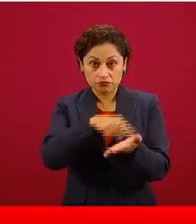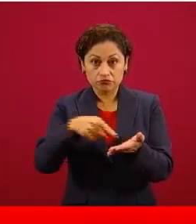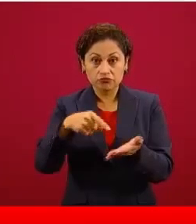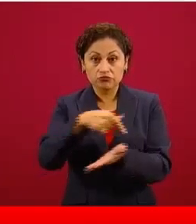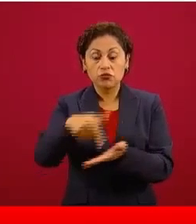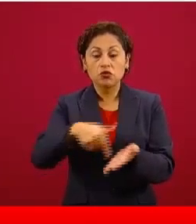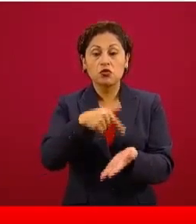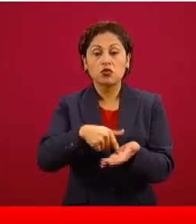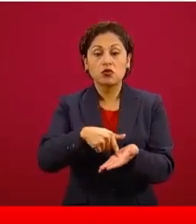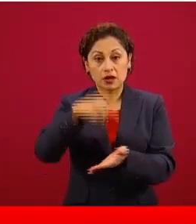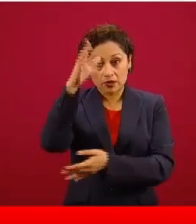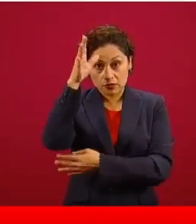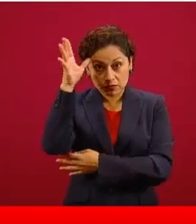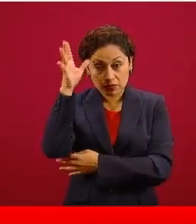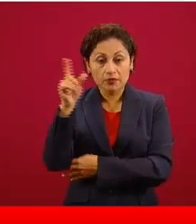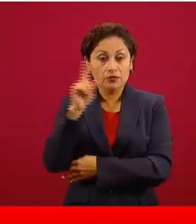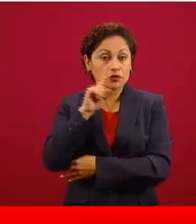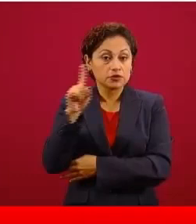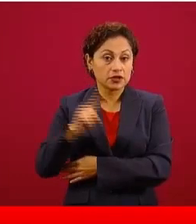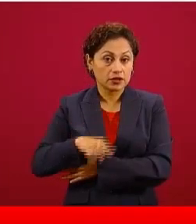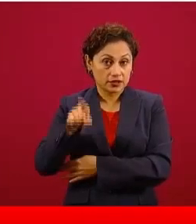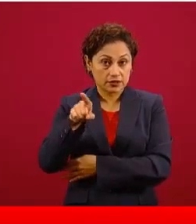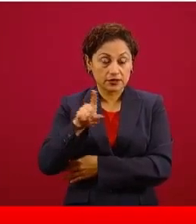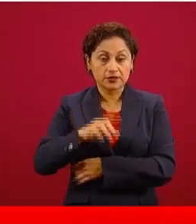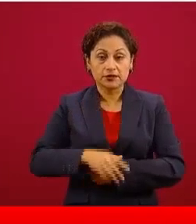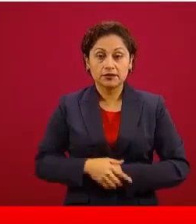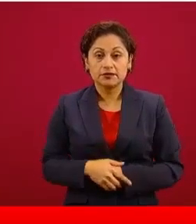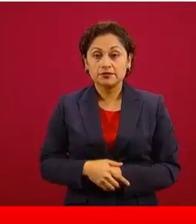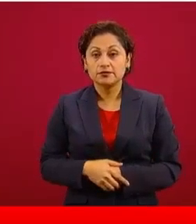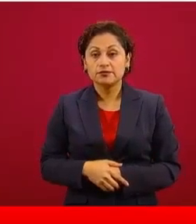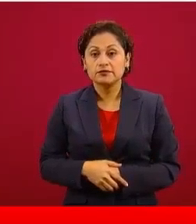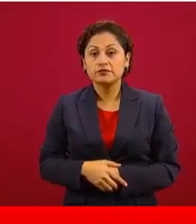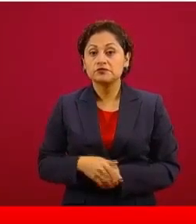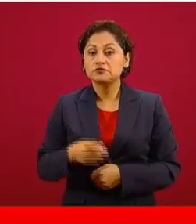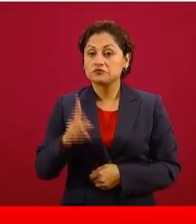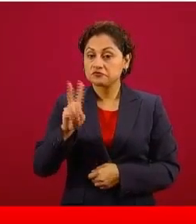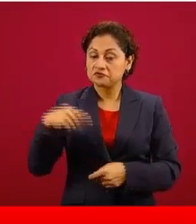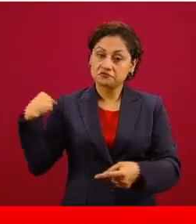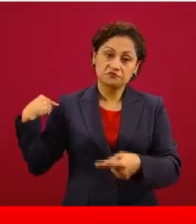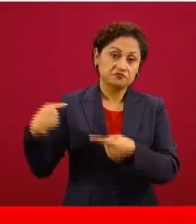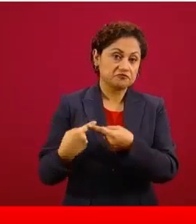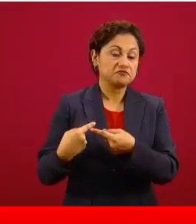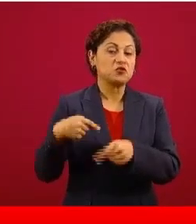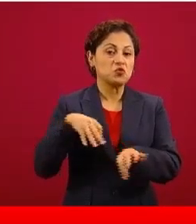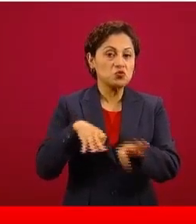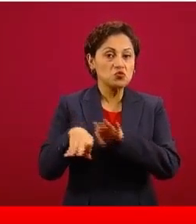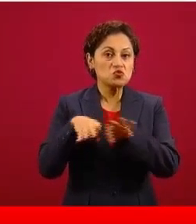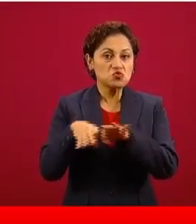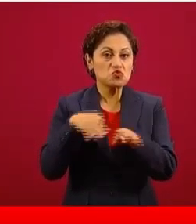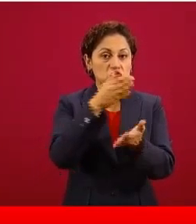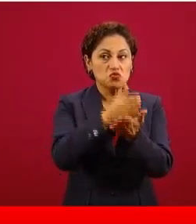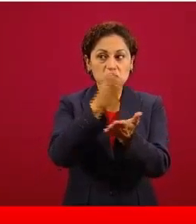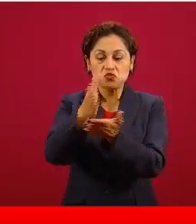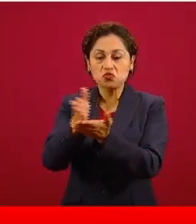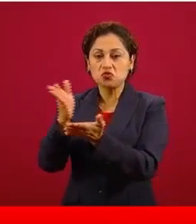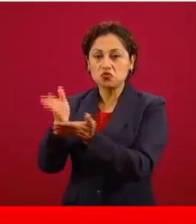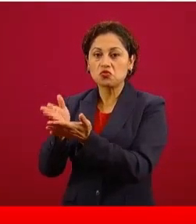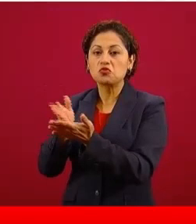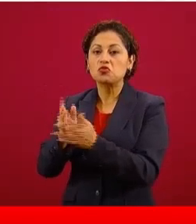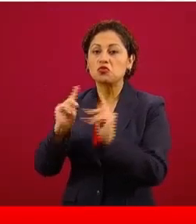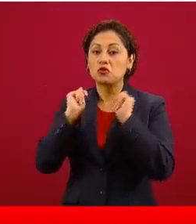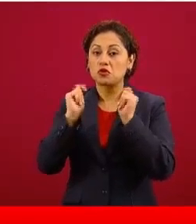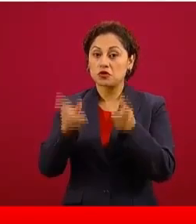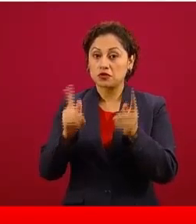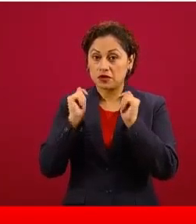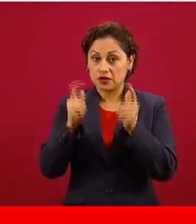Zacatecas. Tenemos una semana muy intensa de trabajo en Tlaxcala, no